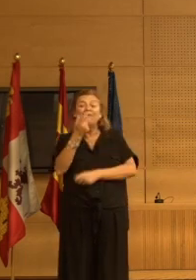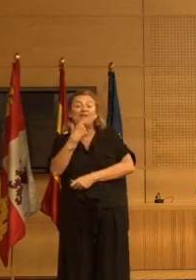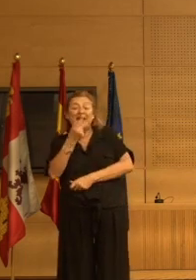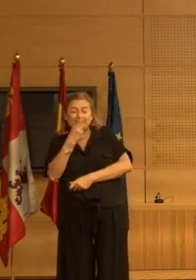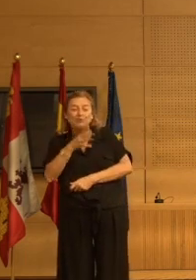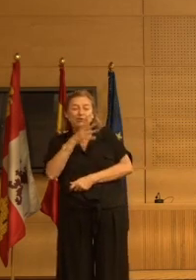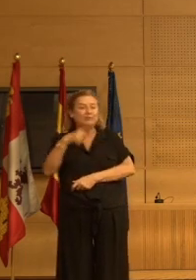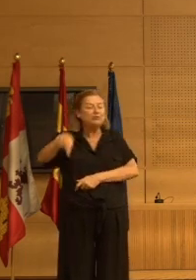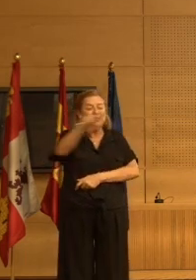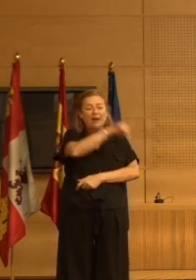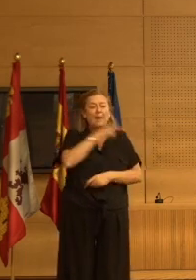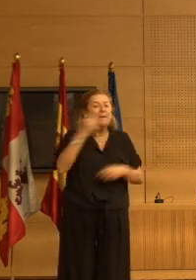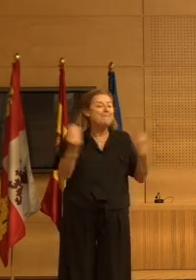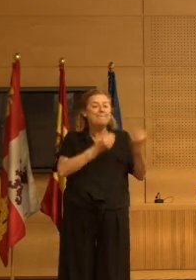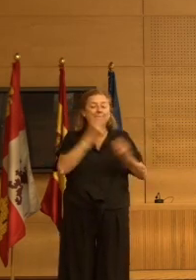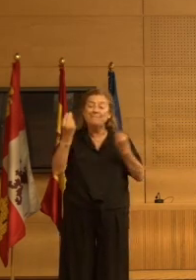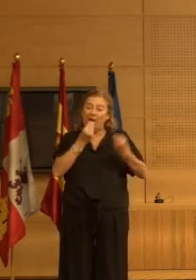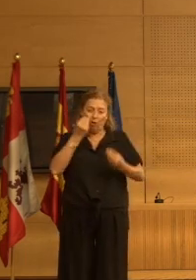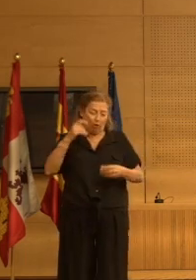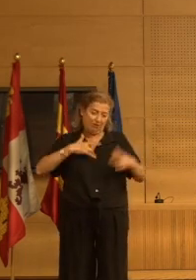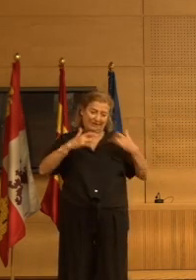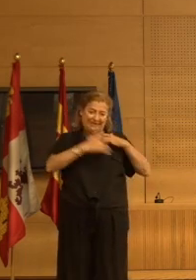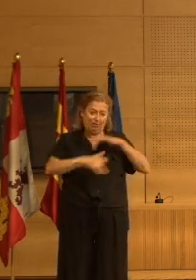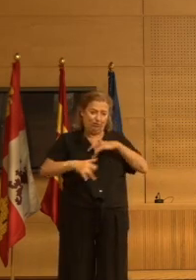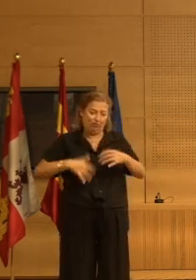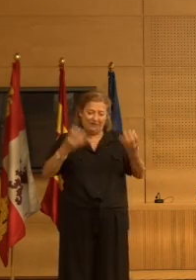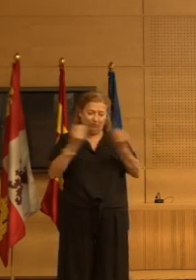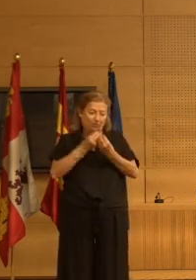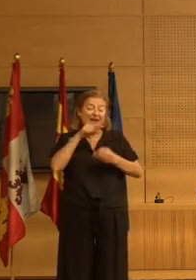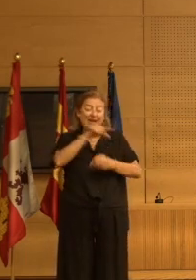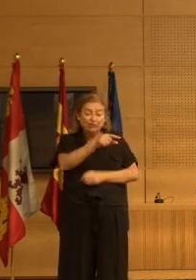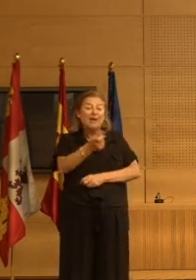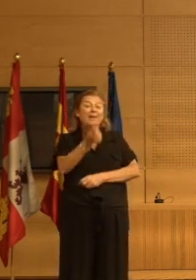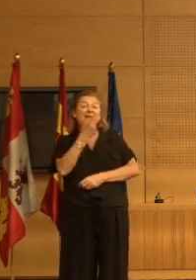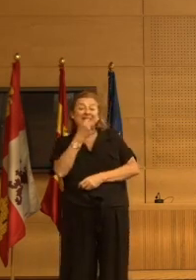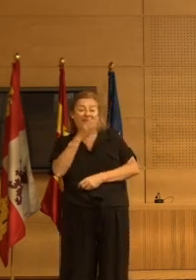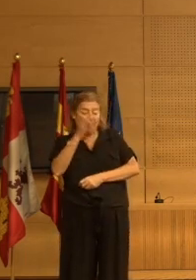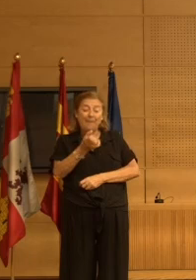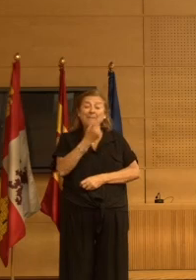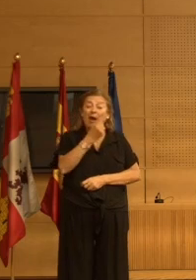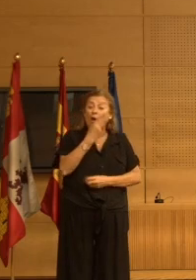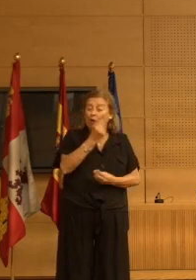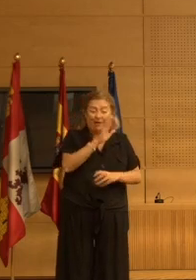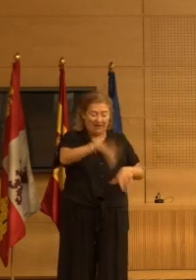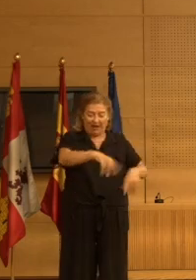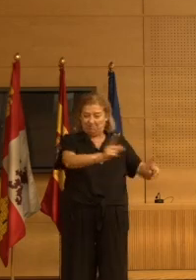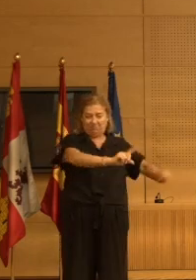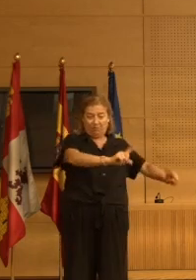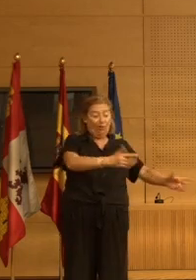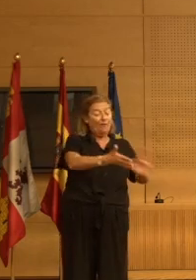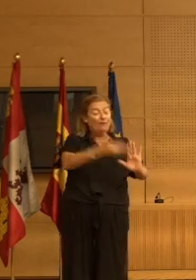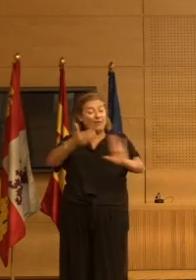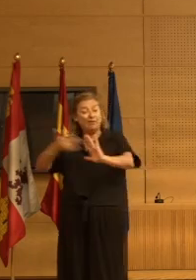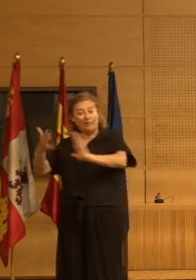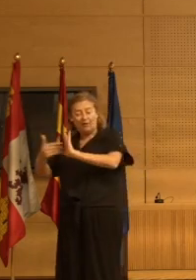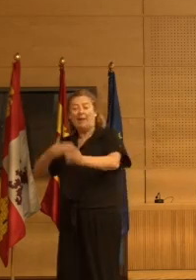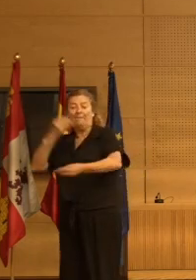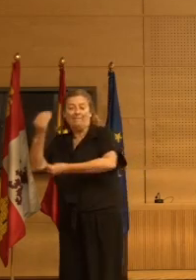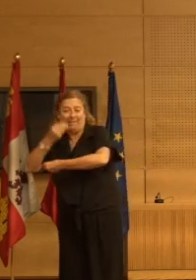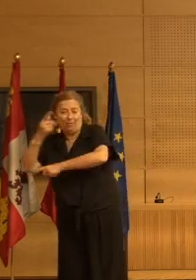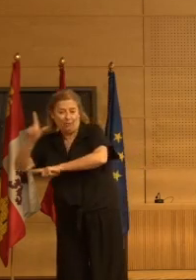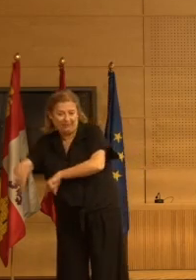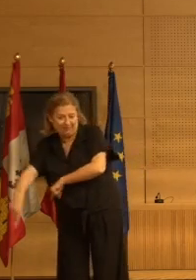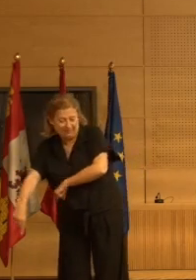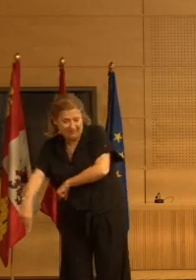están mejorando los síntomas con los que supuestamente esos psicofármacos tenían que mejorar y también mejora como no podía ser de otra manera el